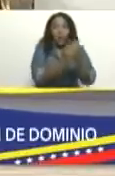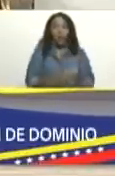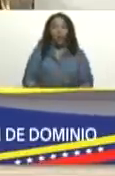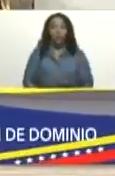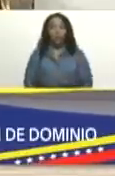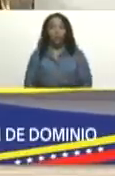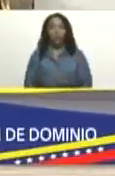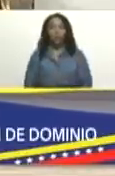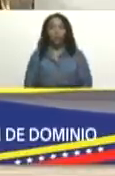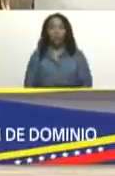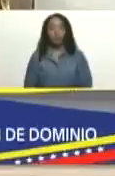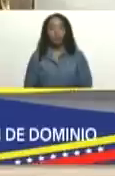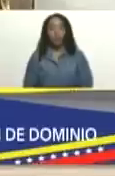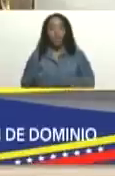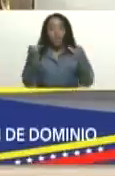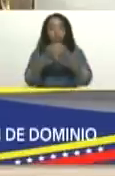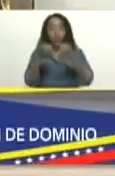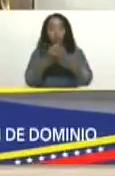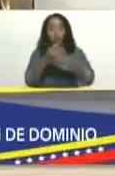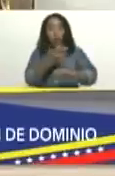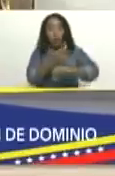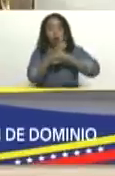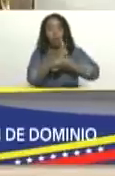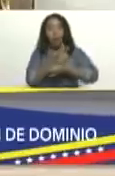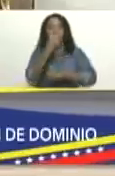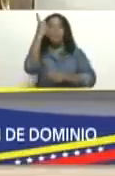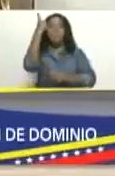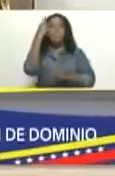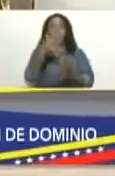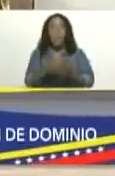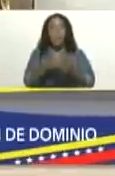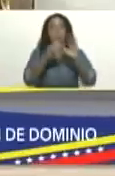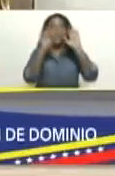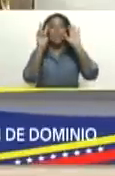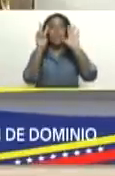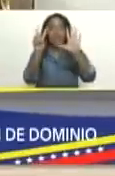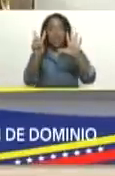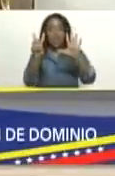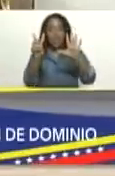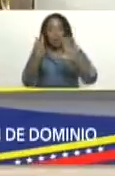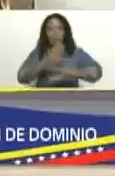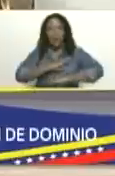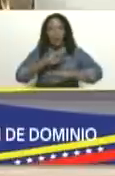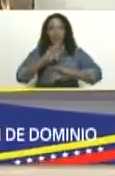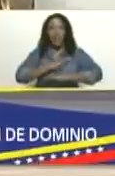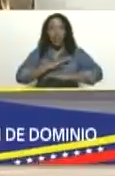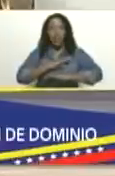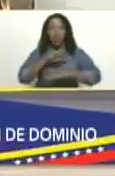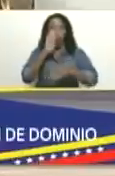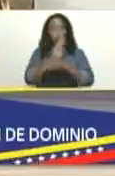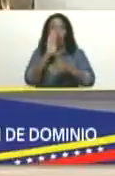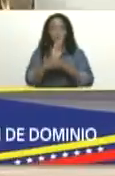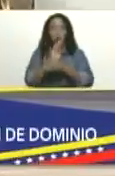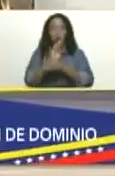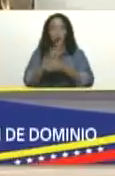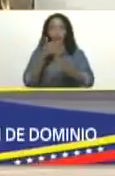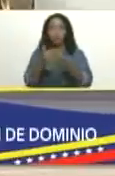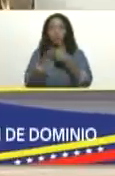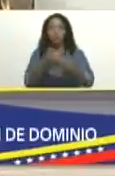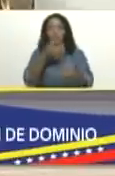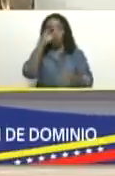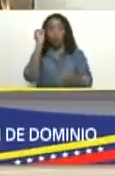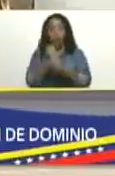y un grupo de armas mil siete bienes asegurados en el operativo caiga quien caiga